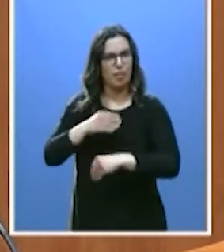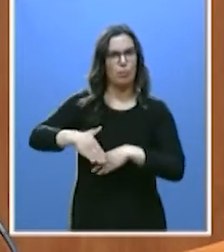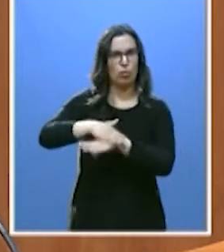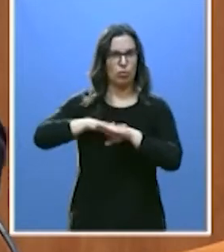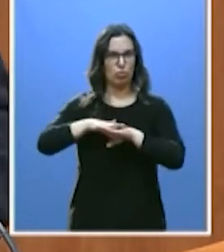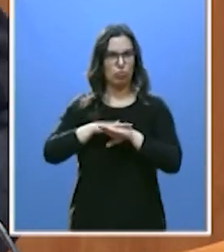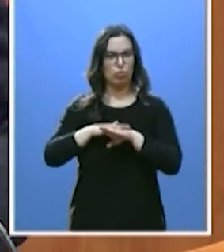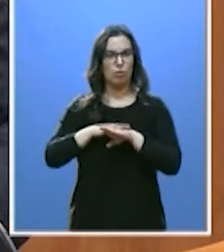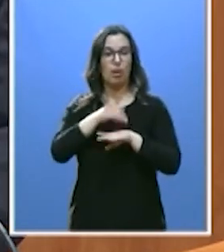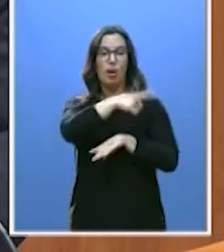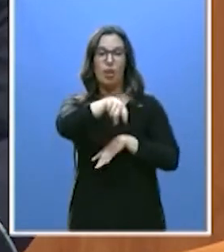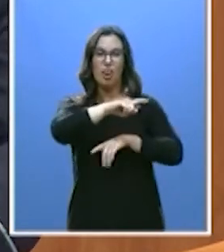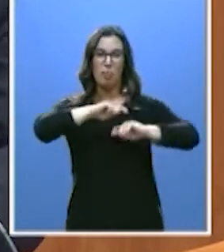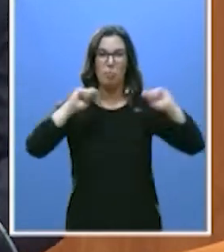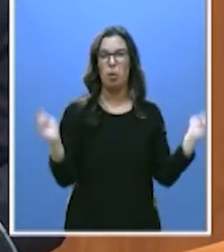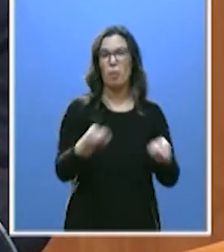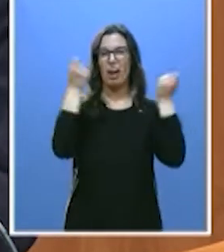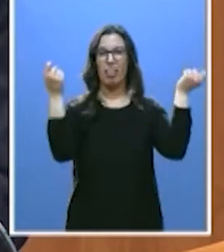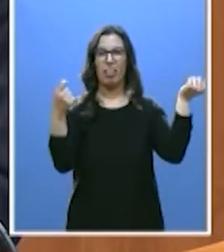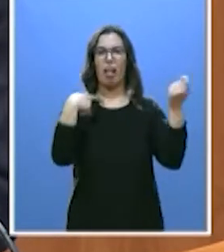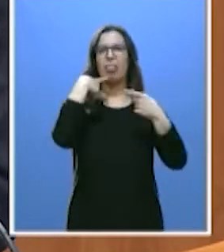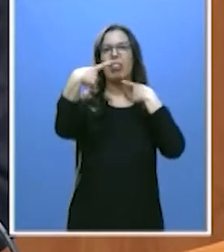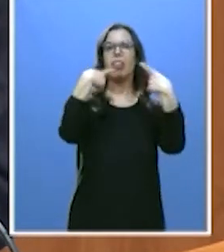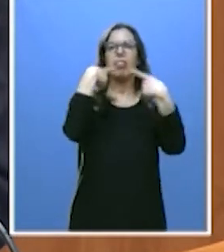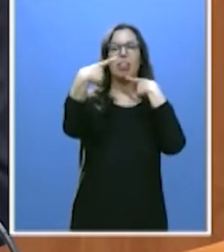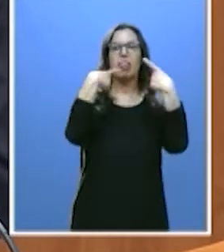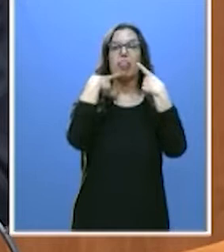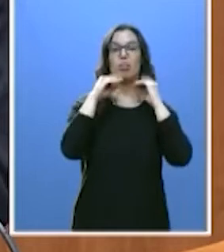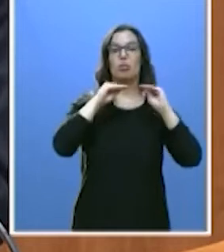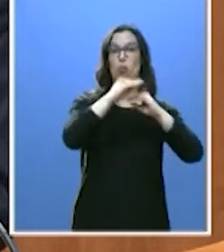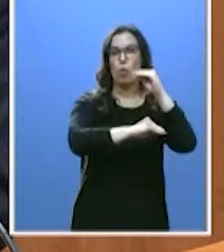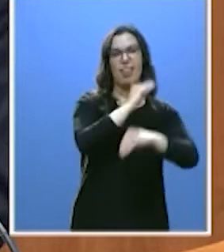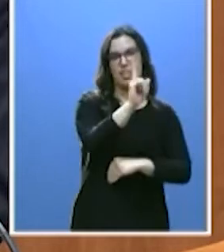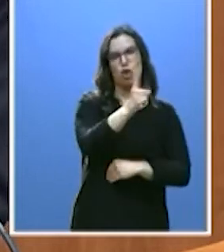no la propaganda y el relato de su partido.